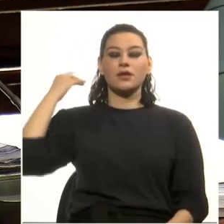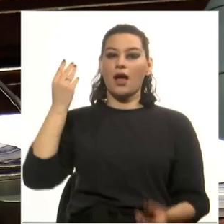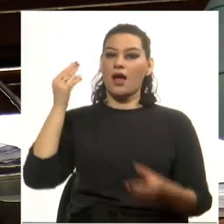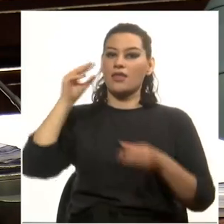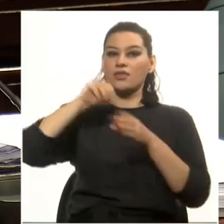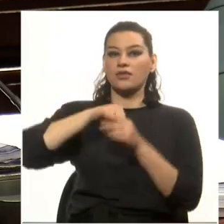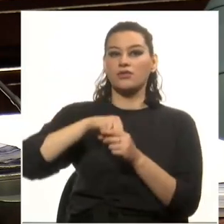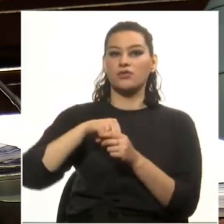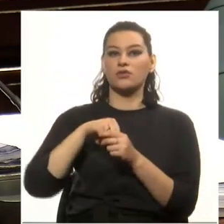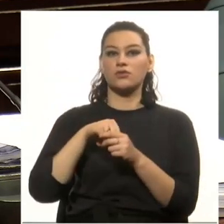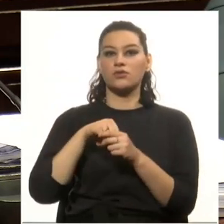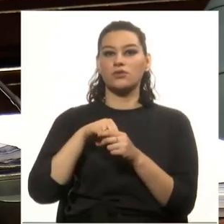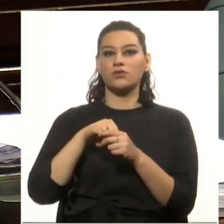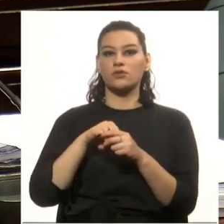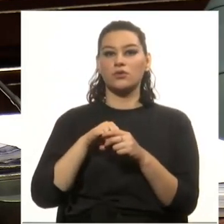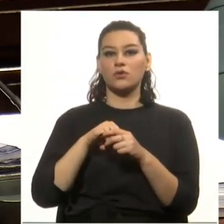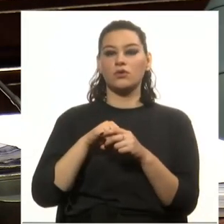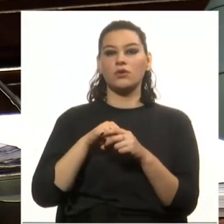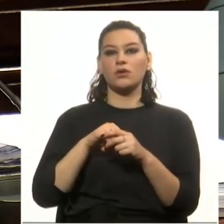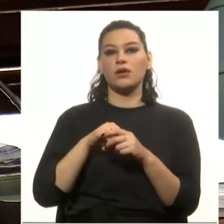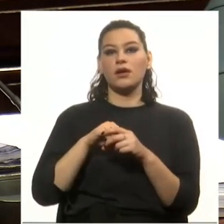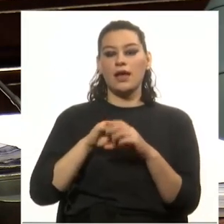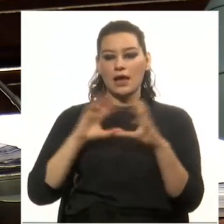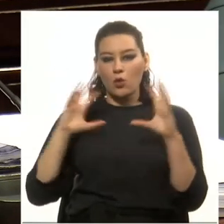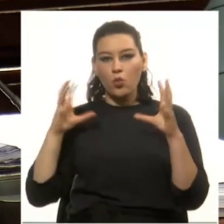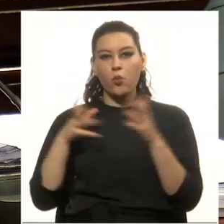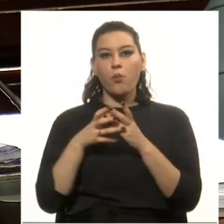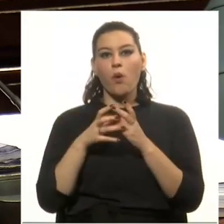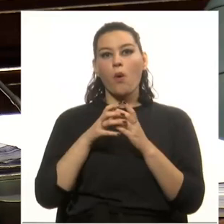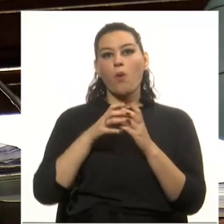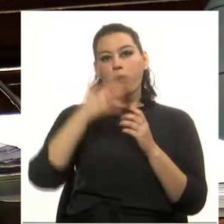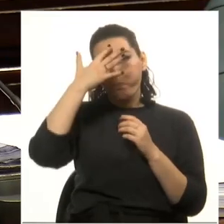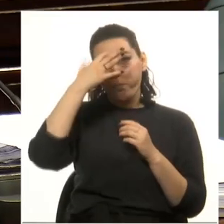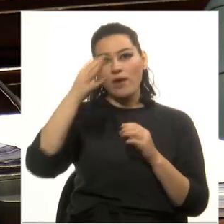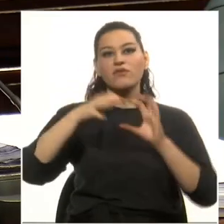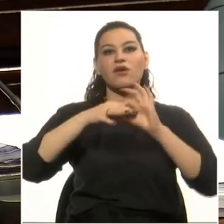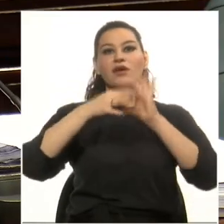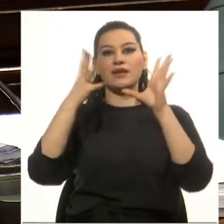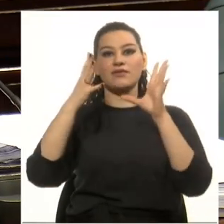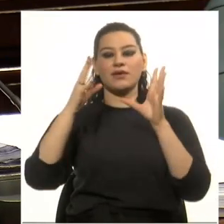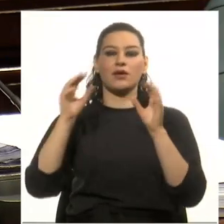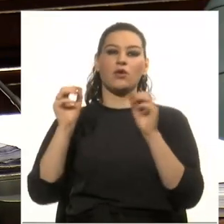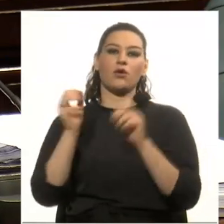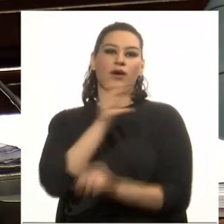integraban la Liga de los Pueblos Libres con el General Artigas.